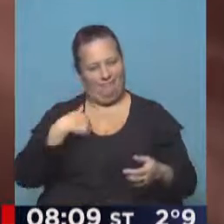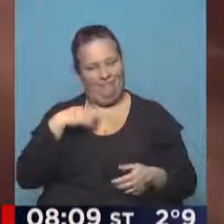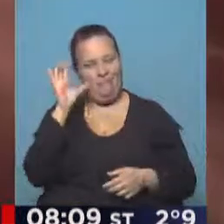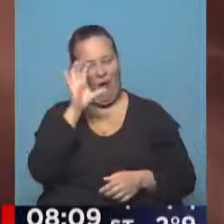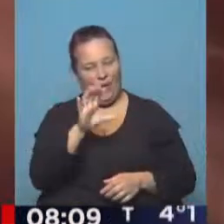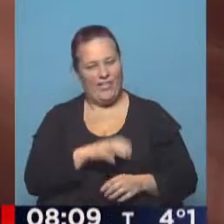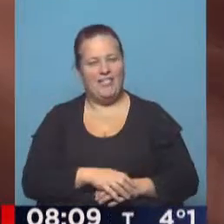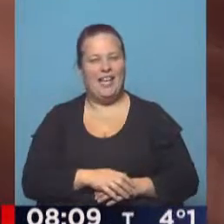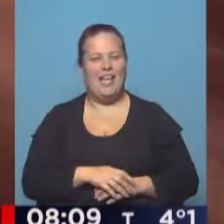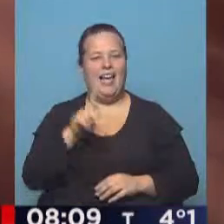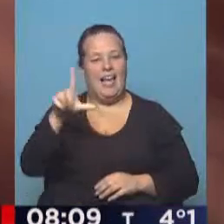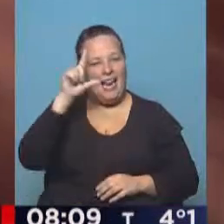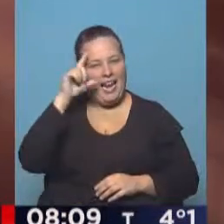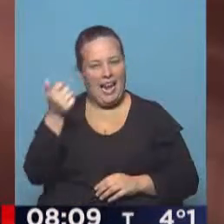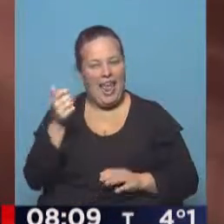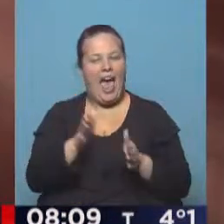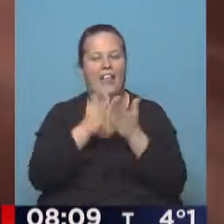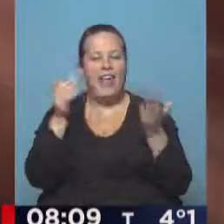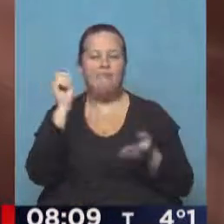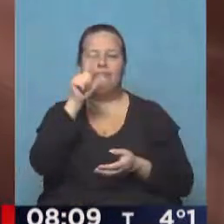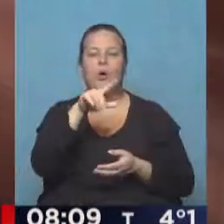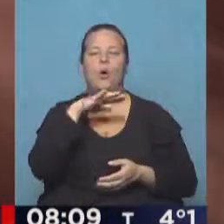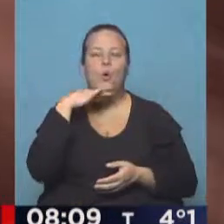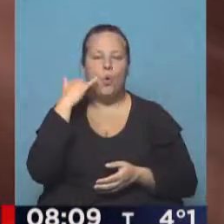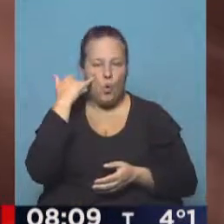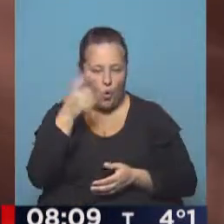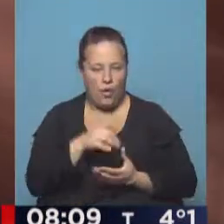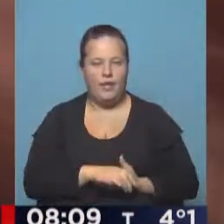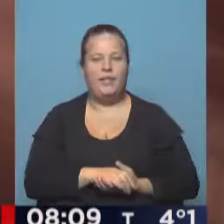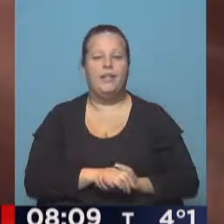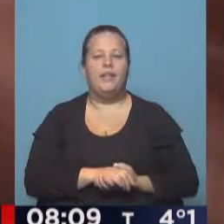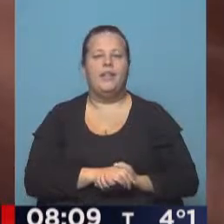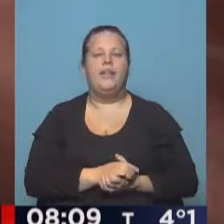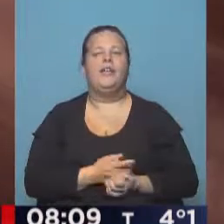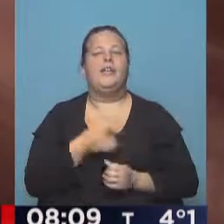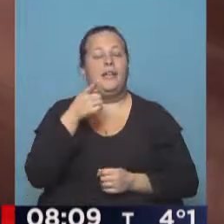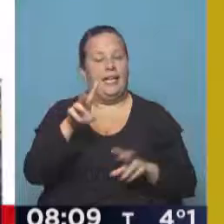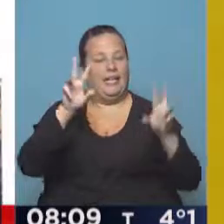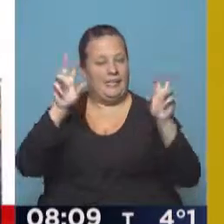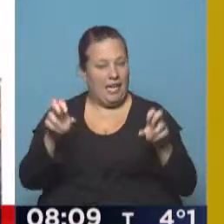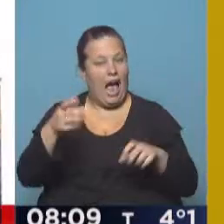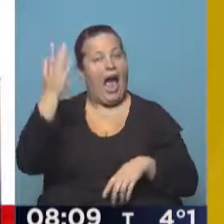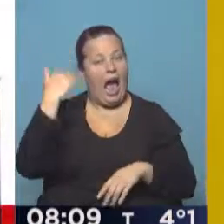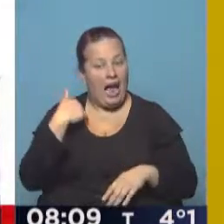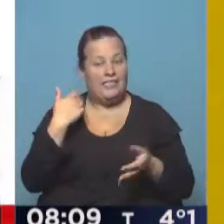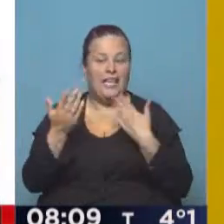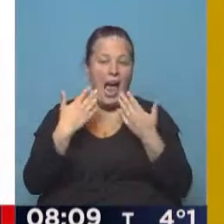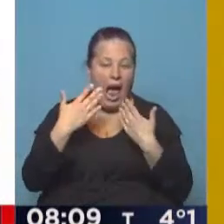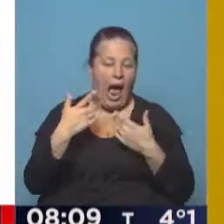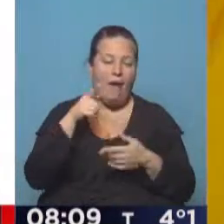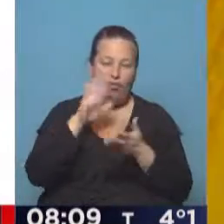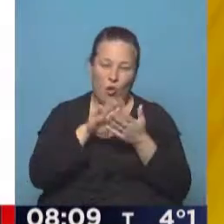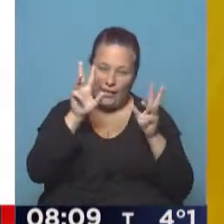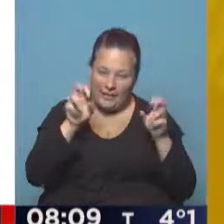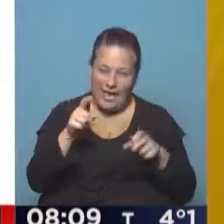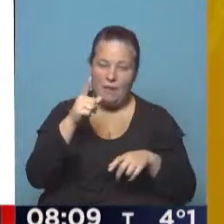provincia. Lea, el diario Lea de la provincia de Jujuy. Y estos son los títulos. Y ayer estuvimos dialogando por este